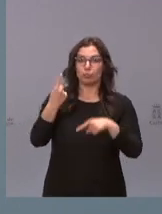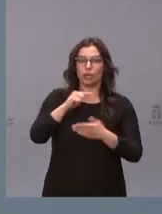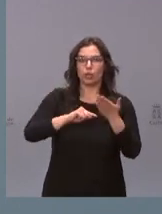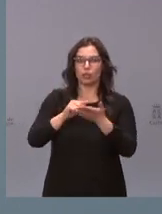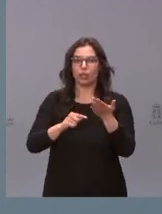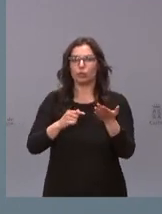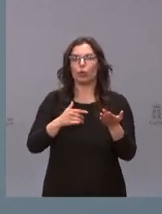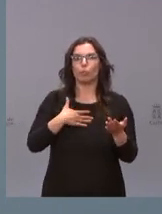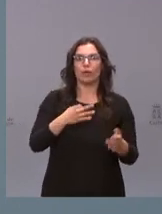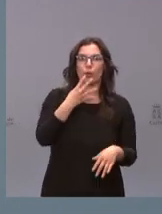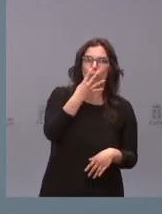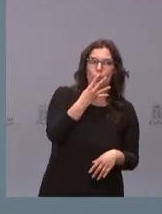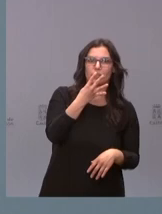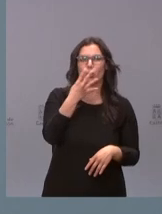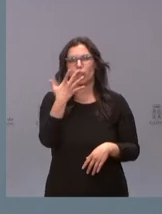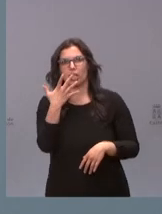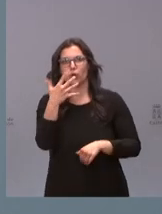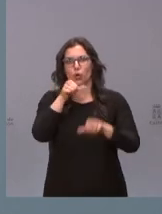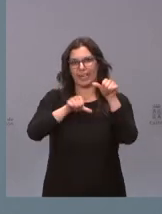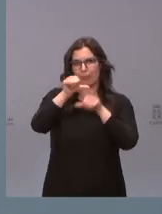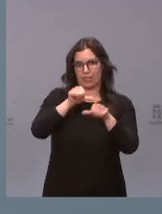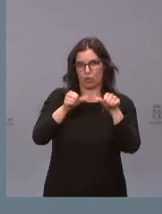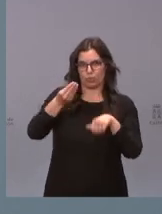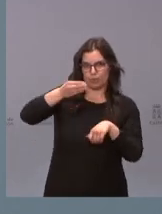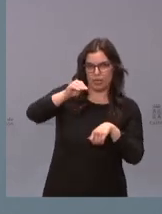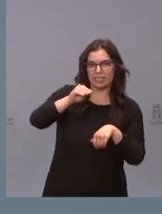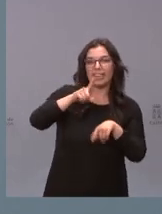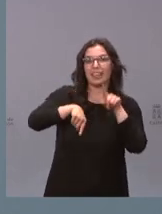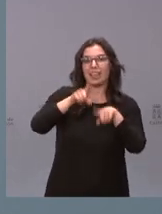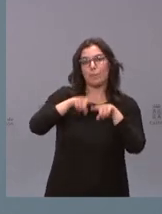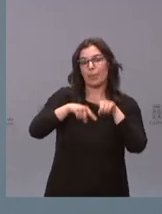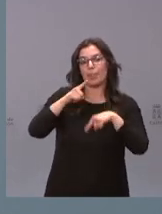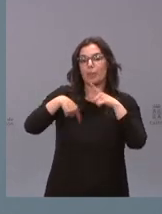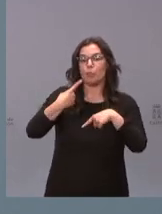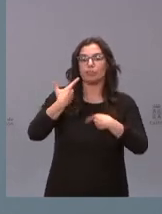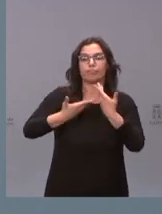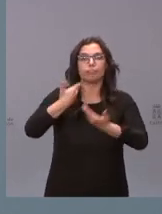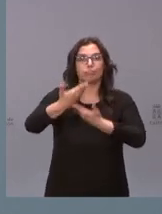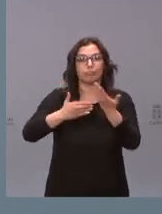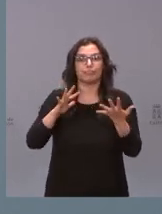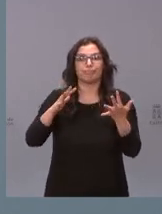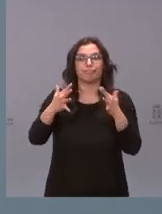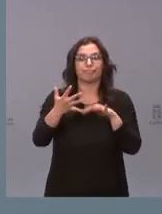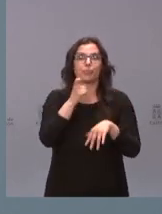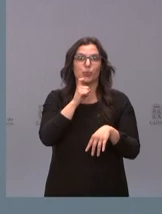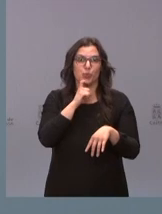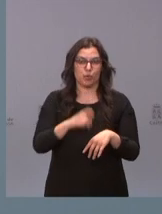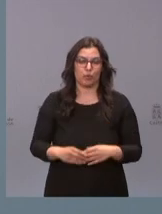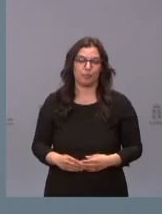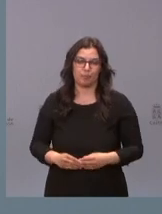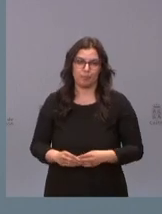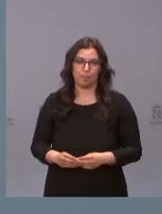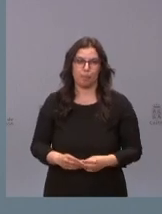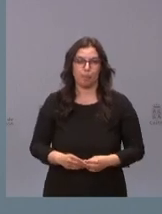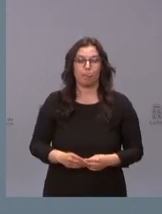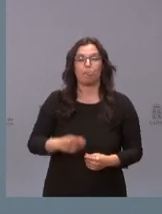o cinco químicos más y todo va a depender del desarrollo de cómo se vaya haciendo este proceso.